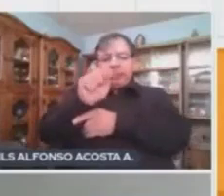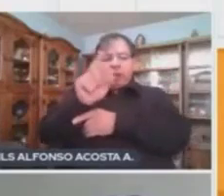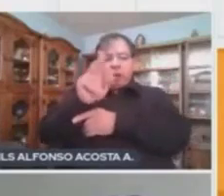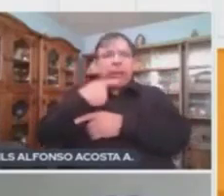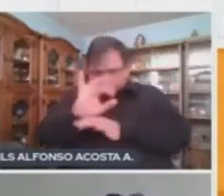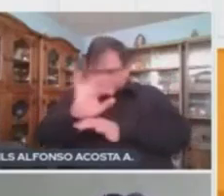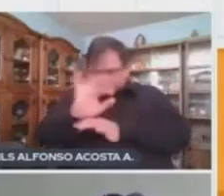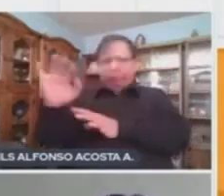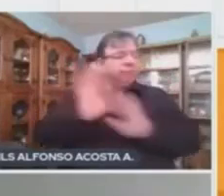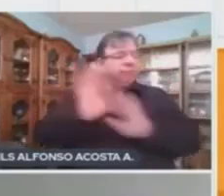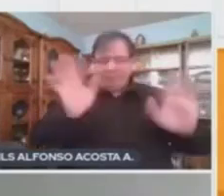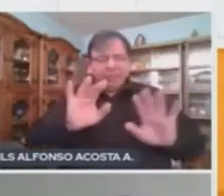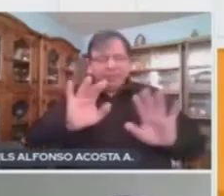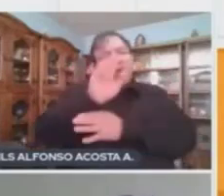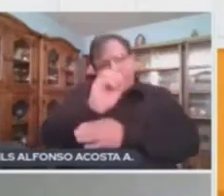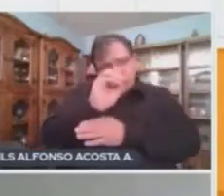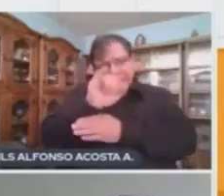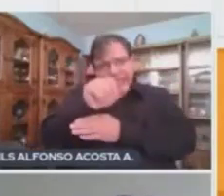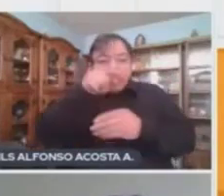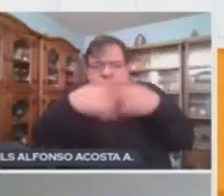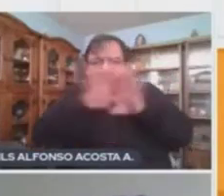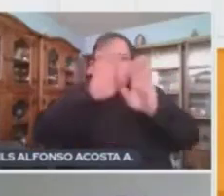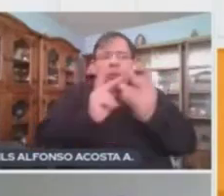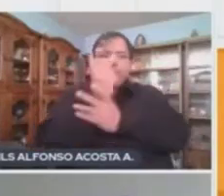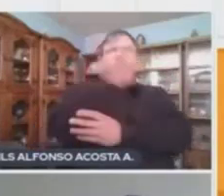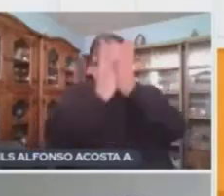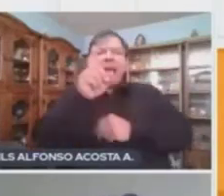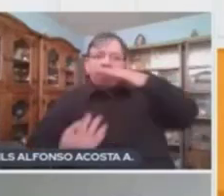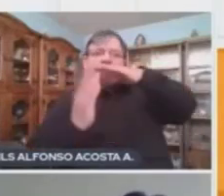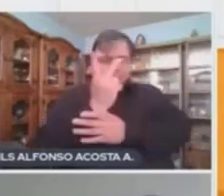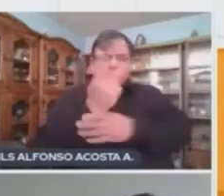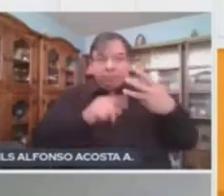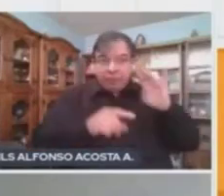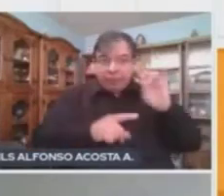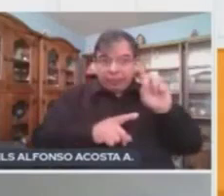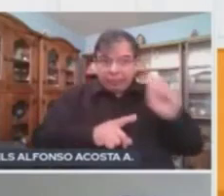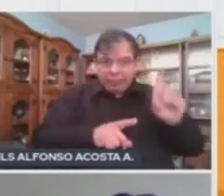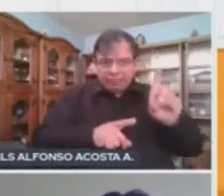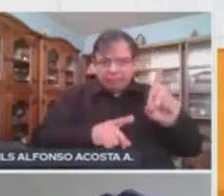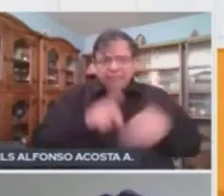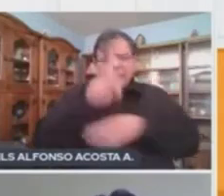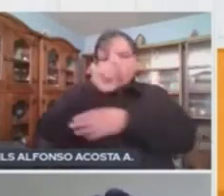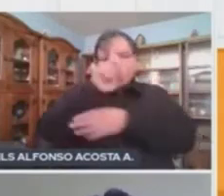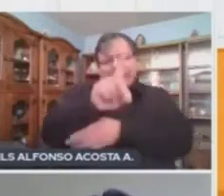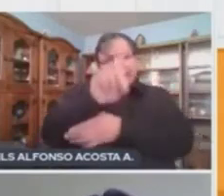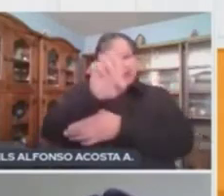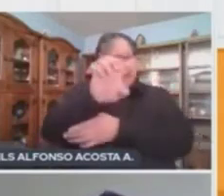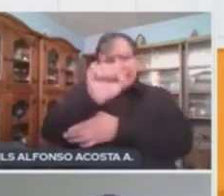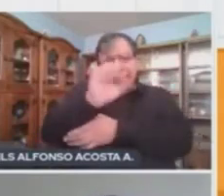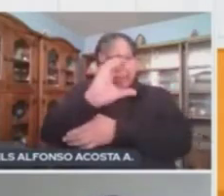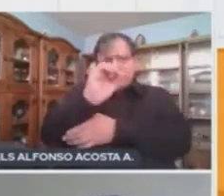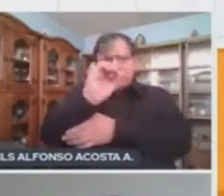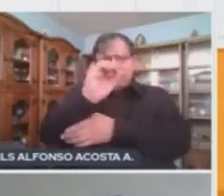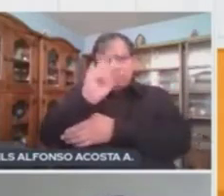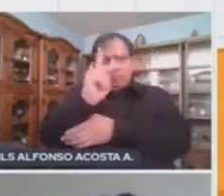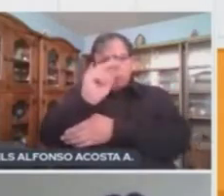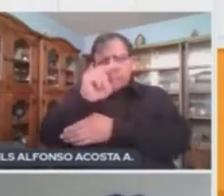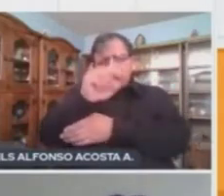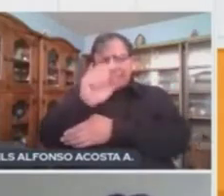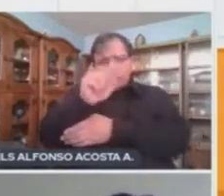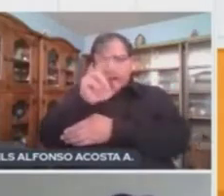Ahora, en el inciso D, tenemos a los descomponedores, que son hongos y bacterias.